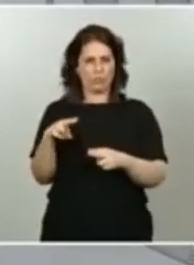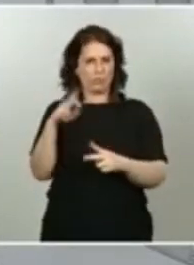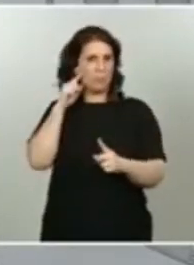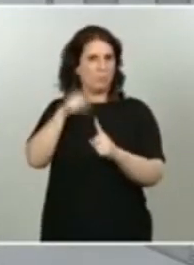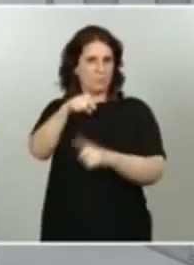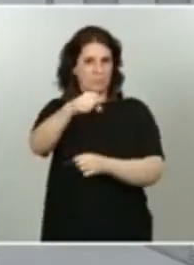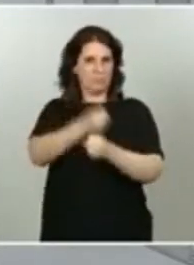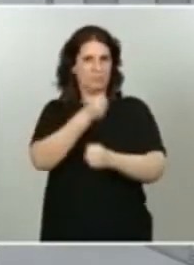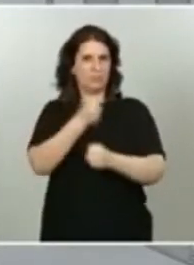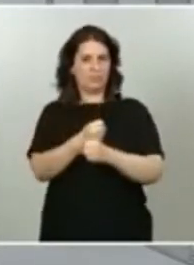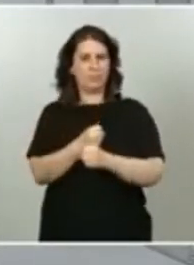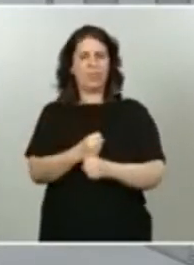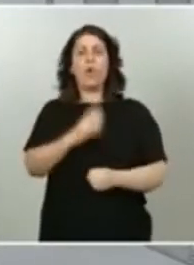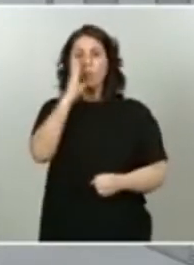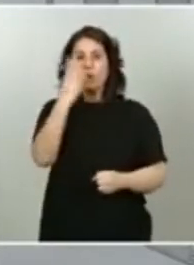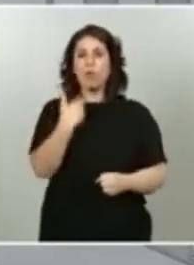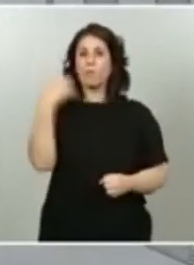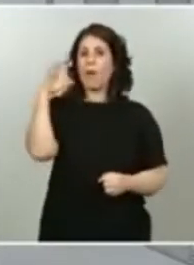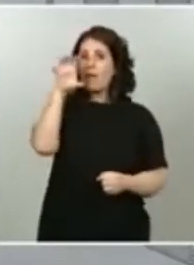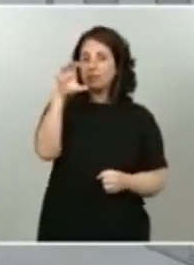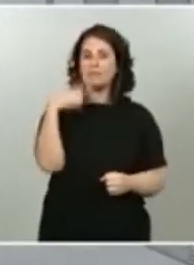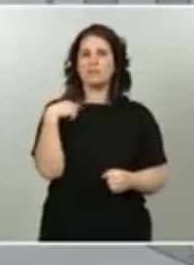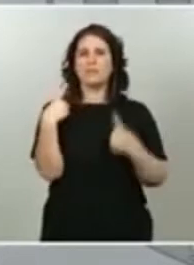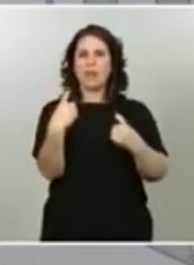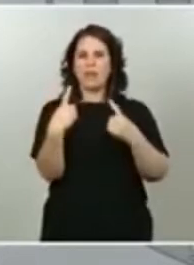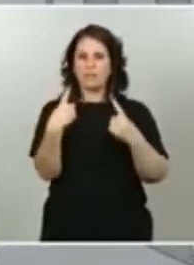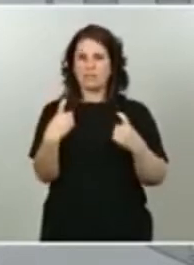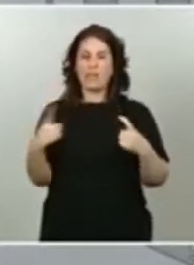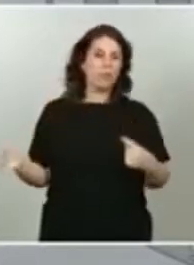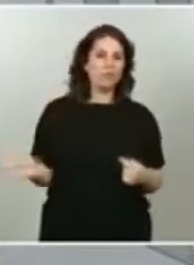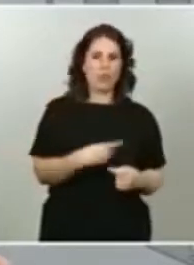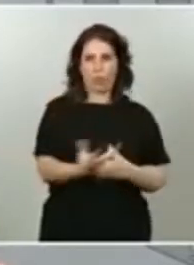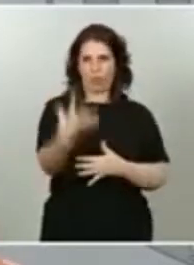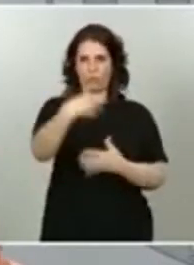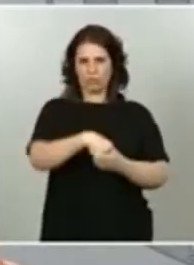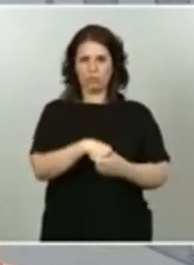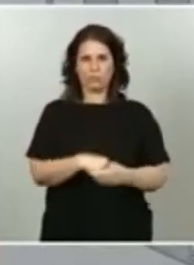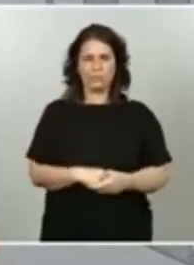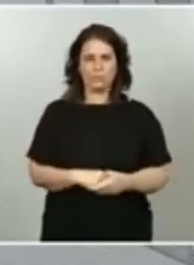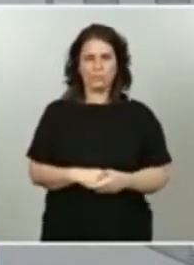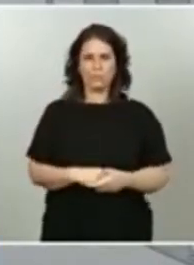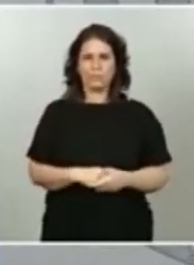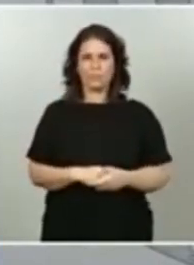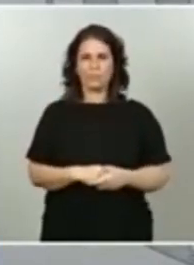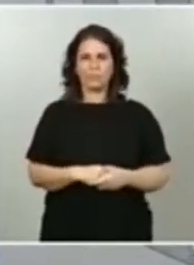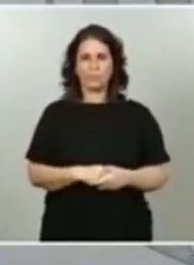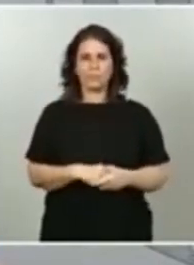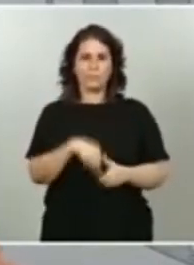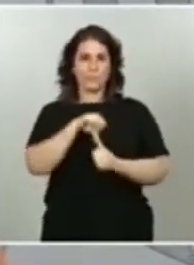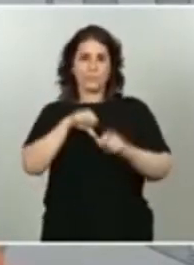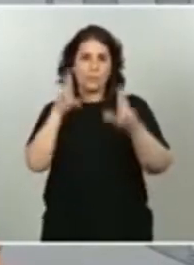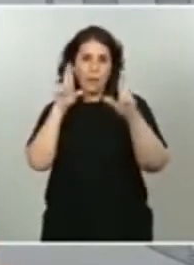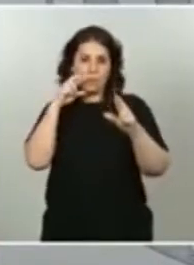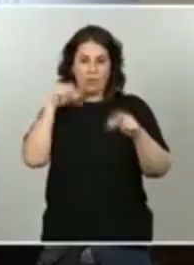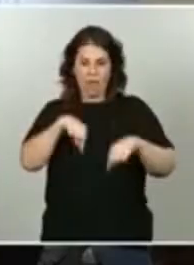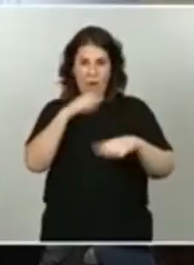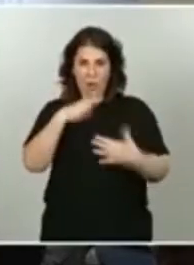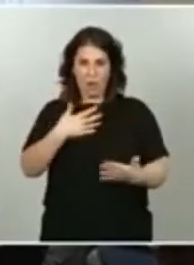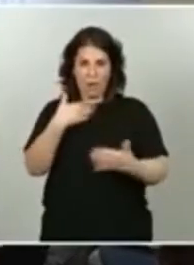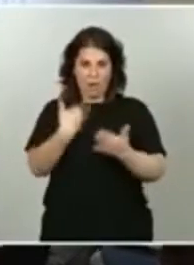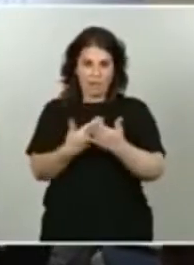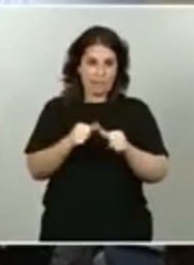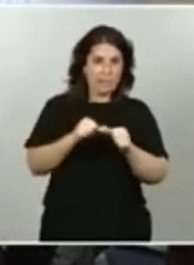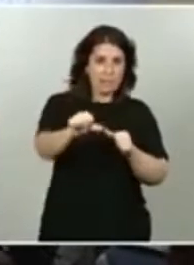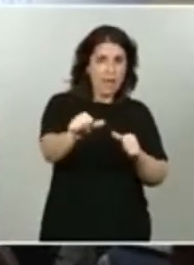decimos una vez más, necesita del concurso de todos. Esperamos de que de aquí, desde este momento, hasta que se produzcan las